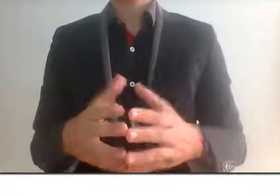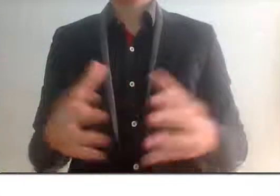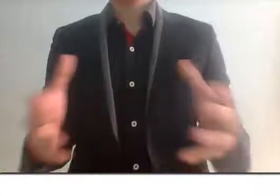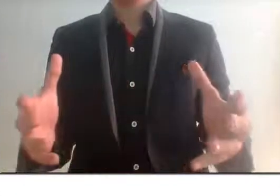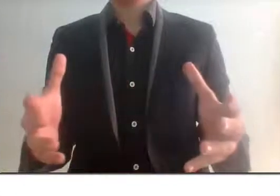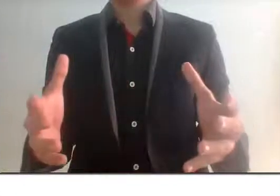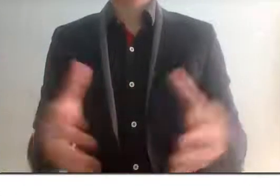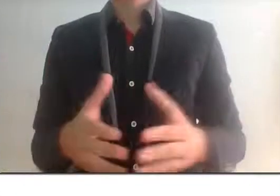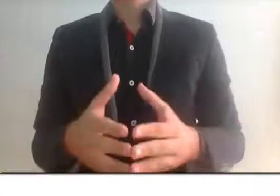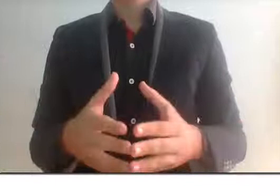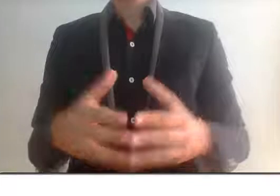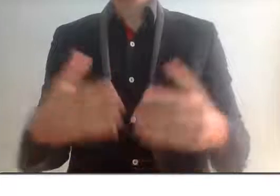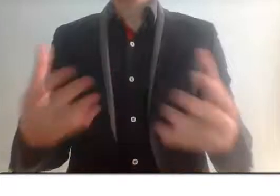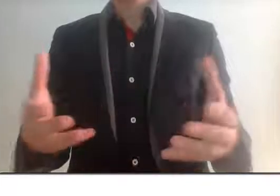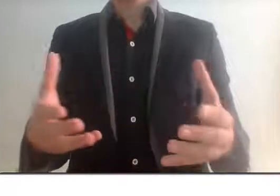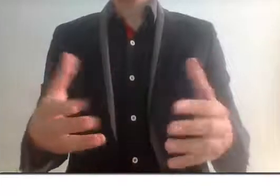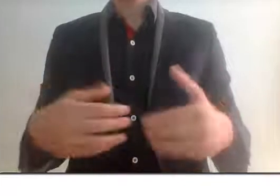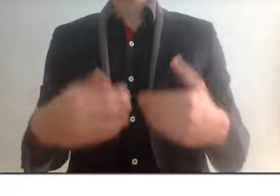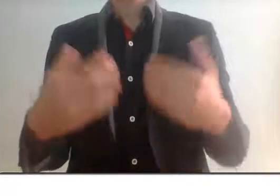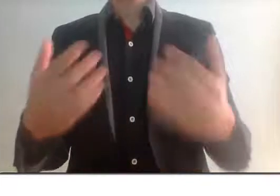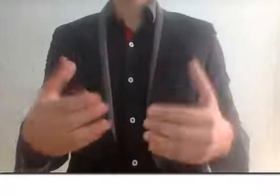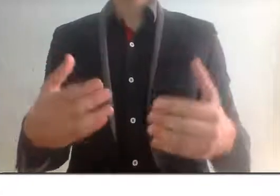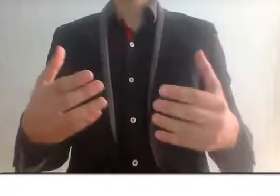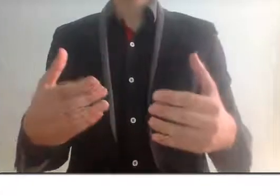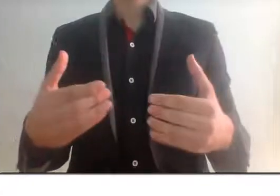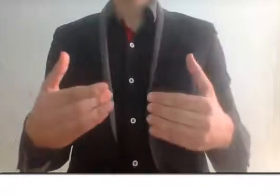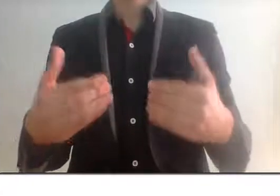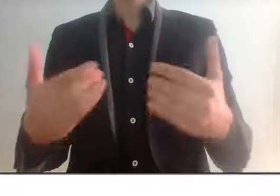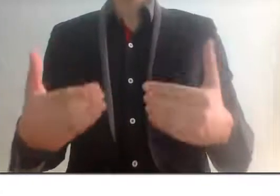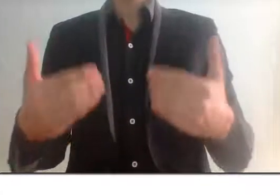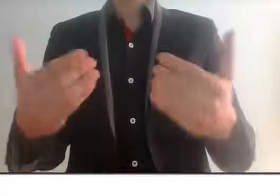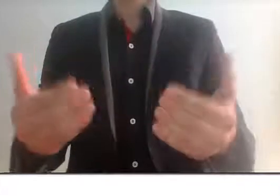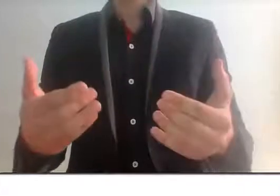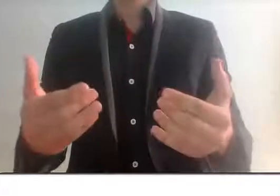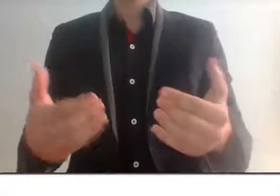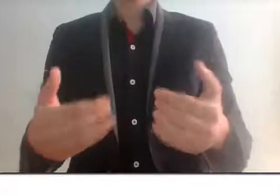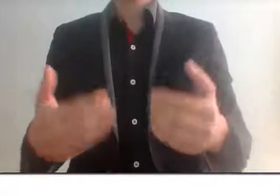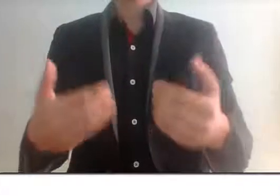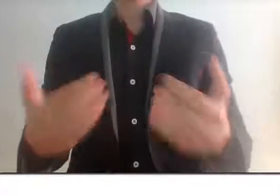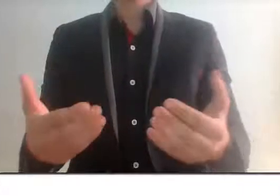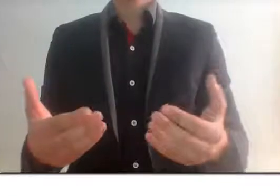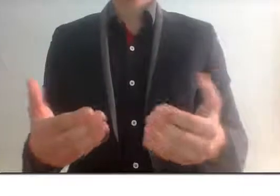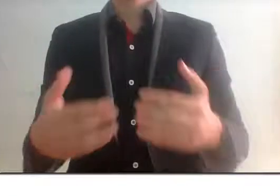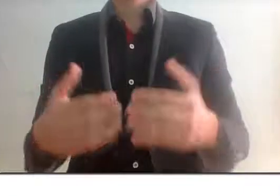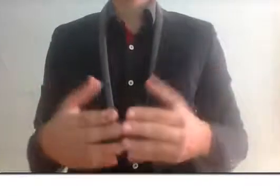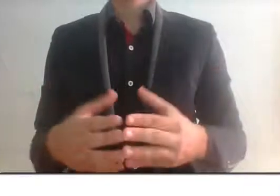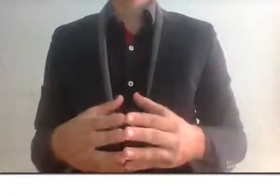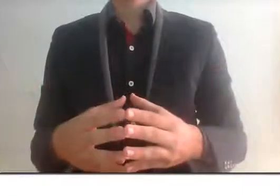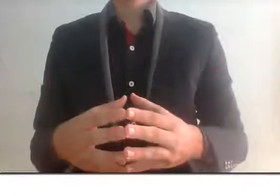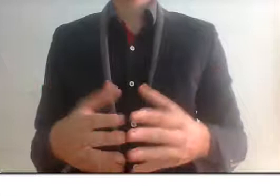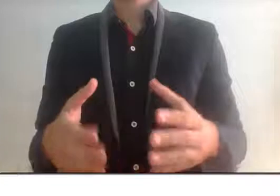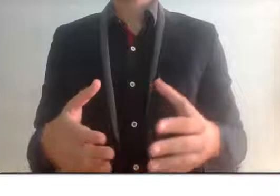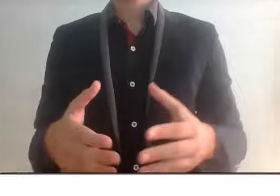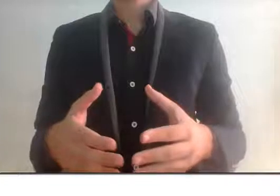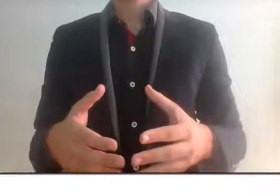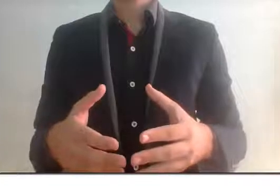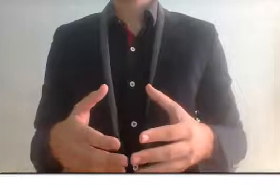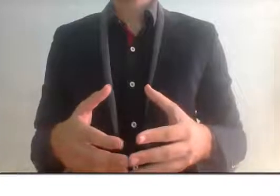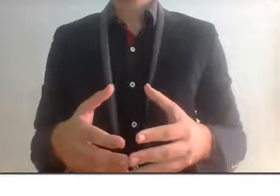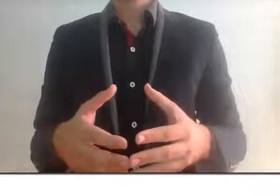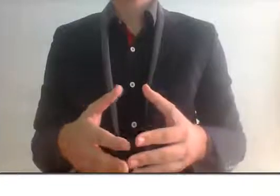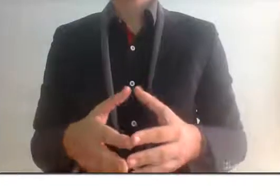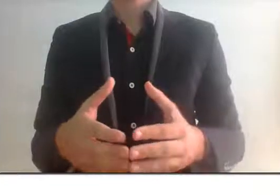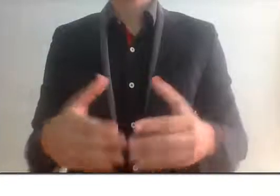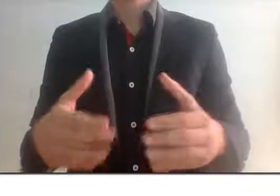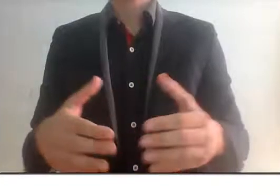recortes que no se deben hacer, pero ojo, gran parte de otros tipos de recortes sí se tienen que hacer, además de que se están eliminando